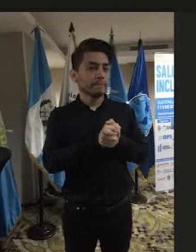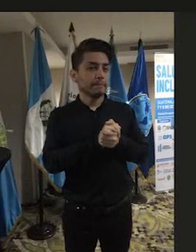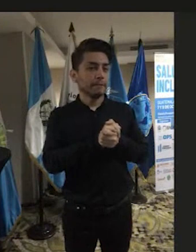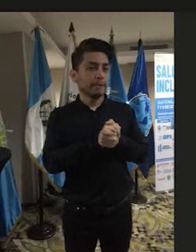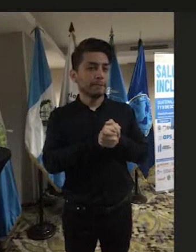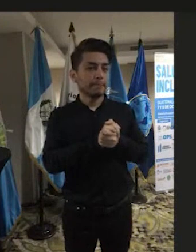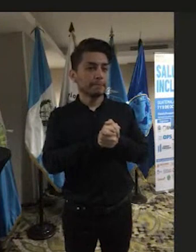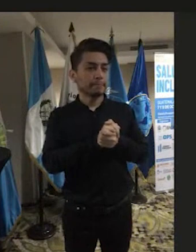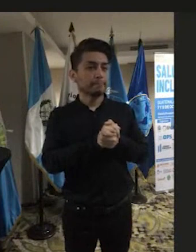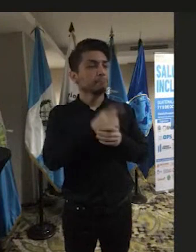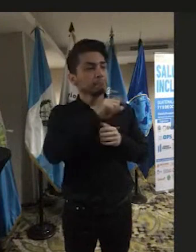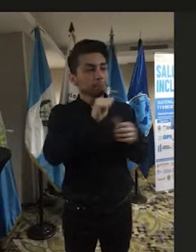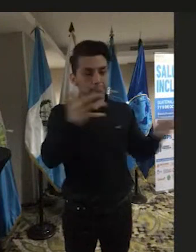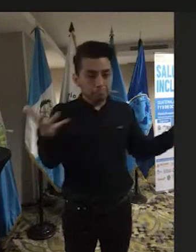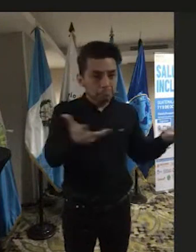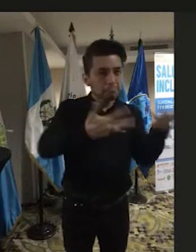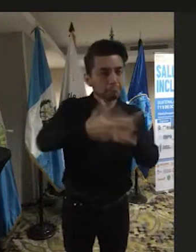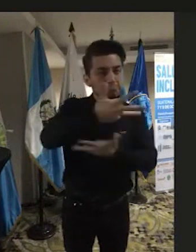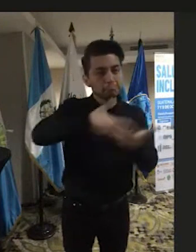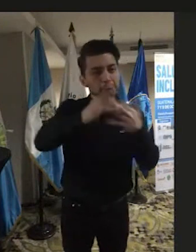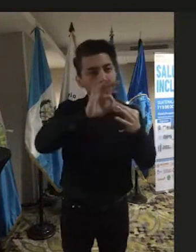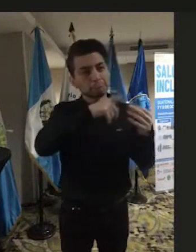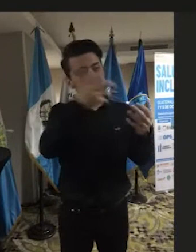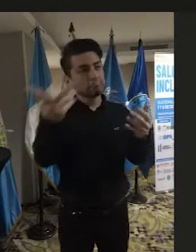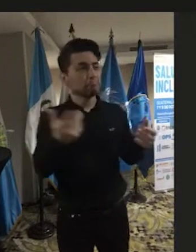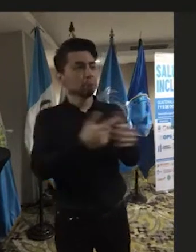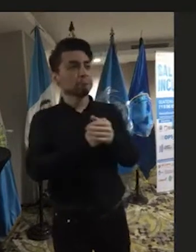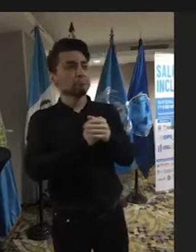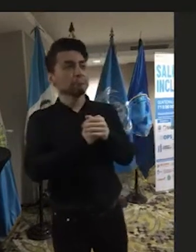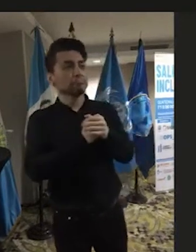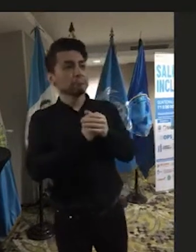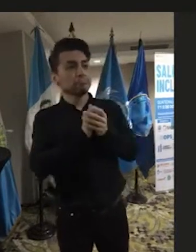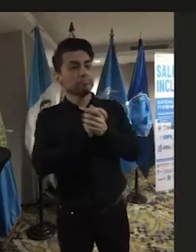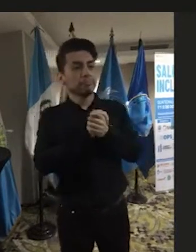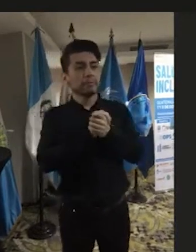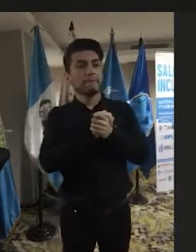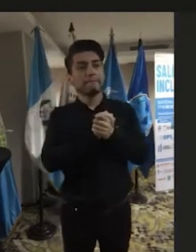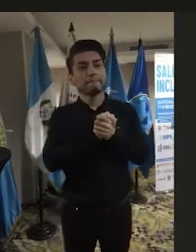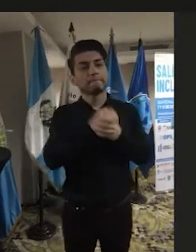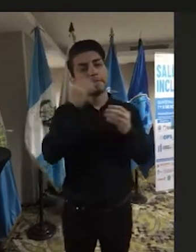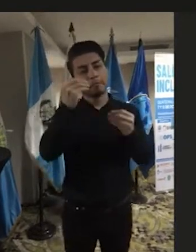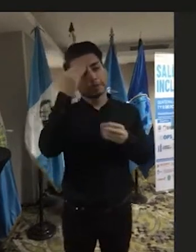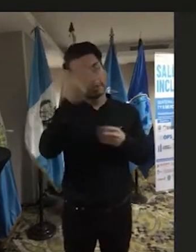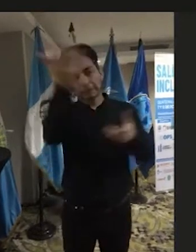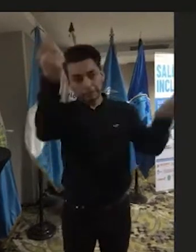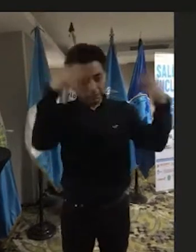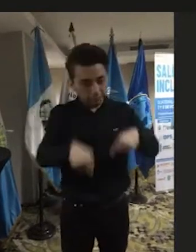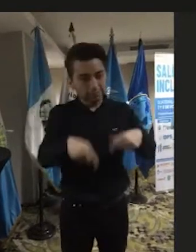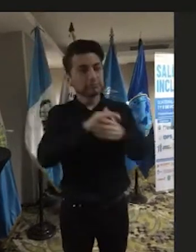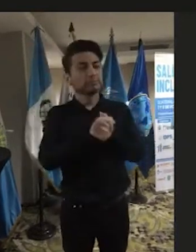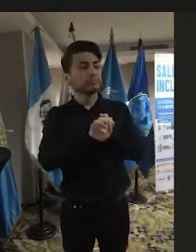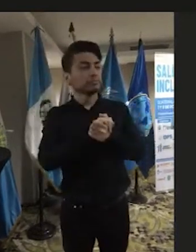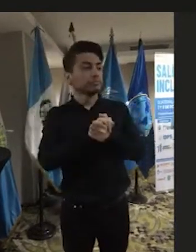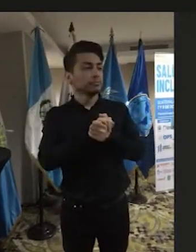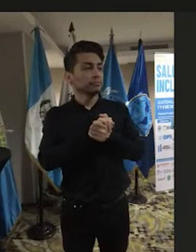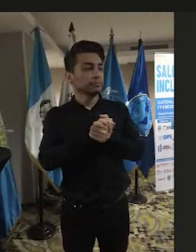involucrado a tus hijos ojalá les estés pagando mil gracias por su participación y nos